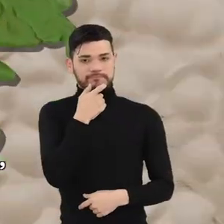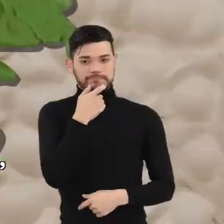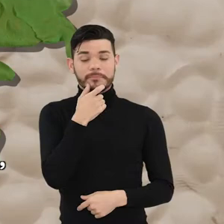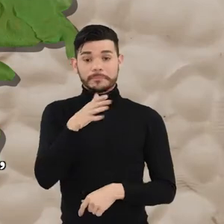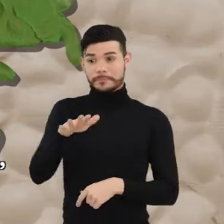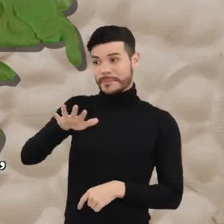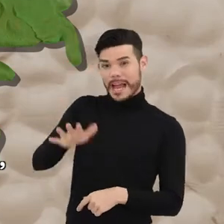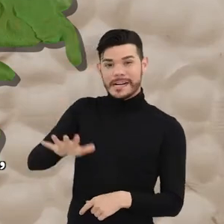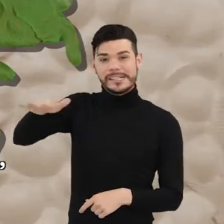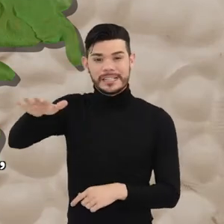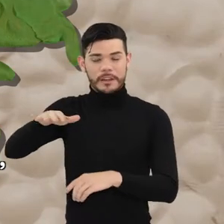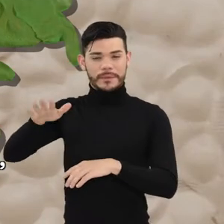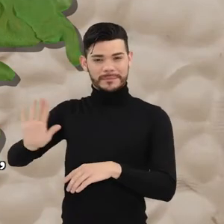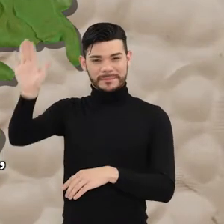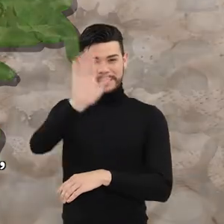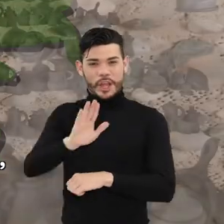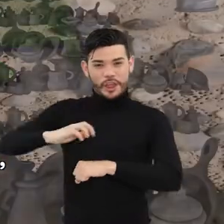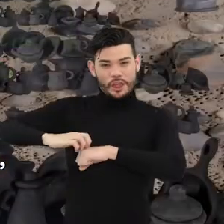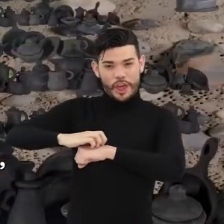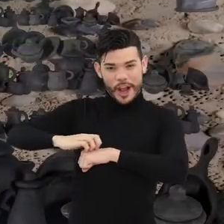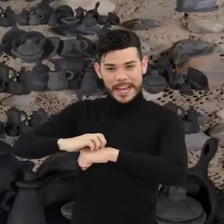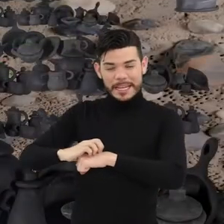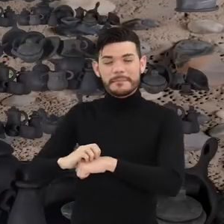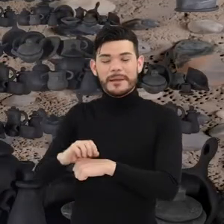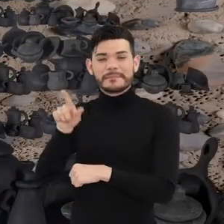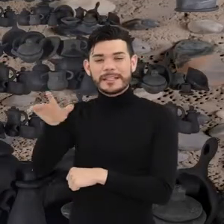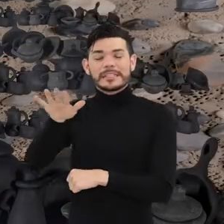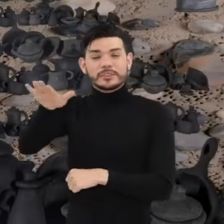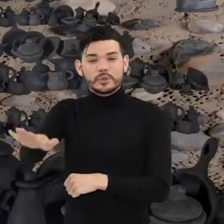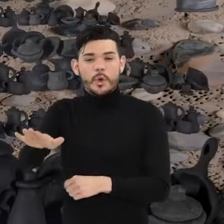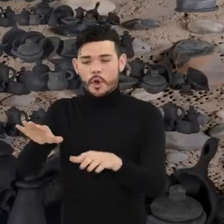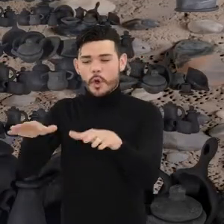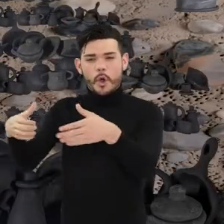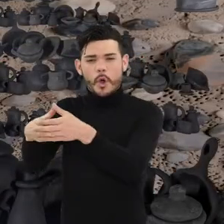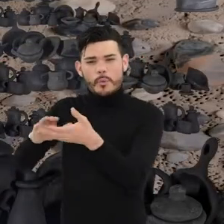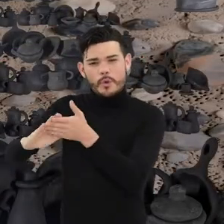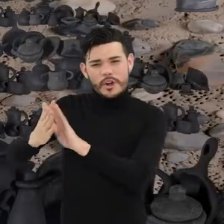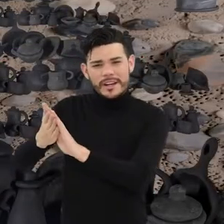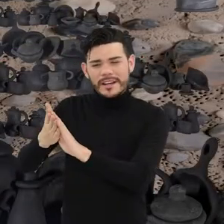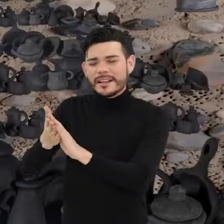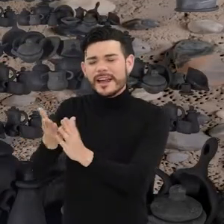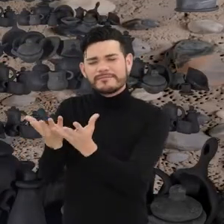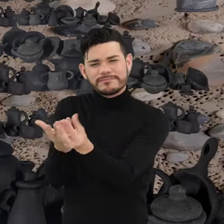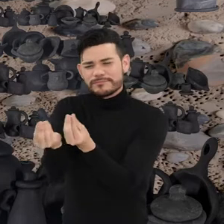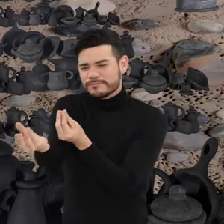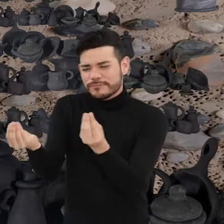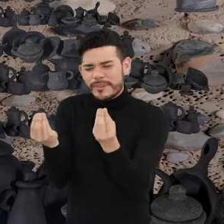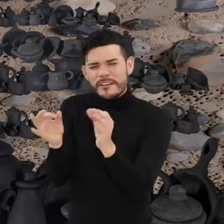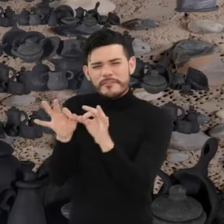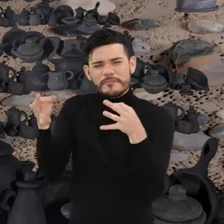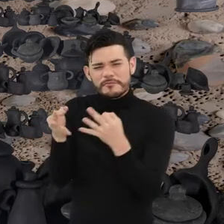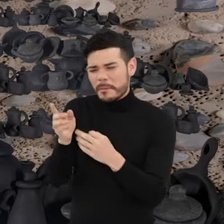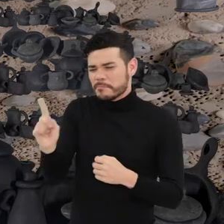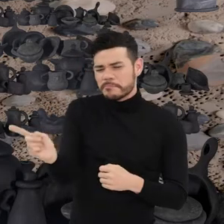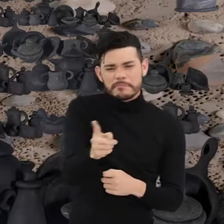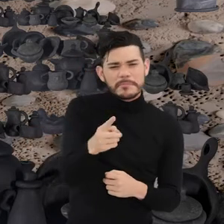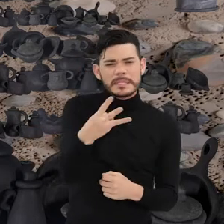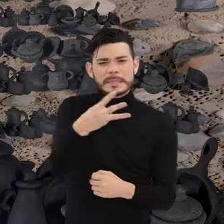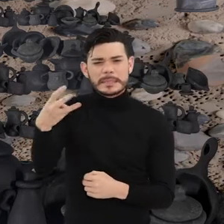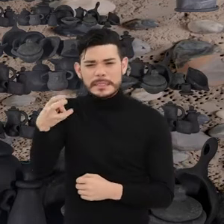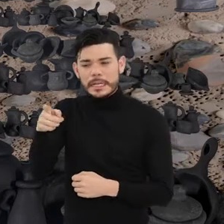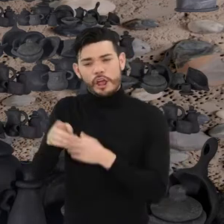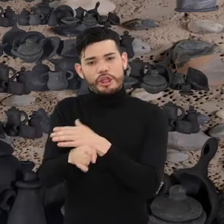En la vereda La Chamba del Guamo, Tolima, una pequeña comunidad de artesanos de más de 300 familias continúa